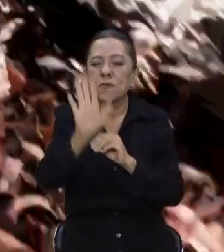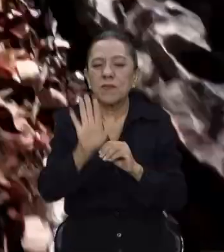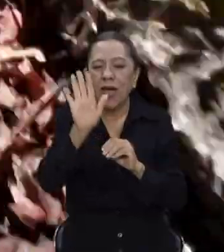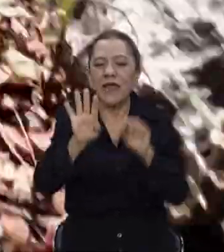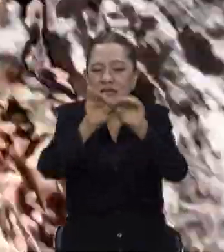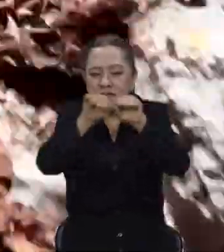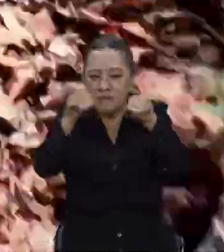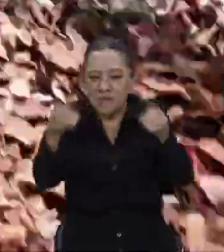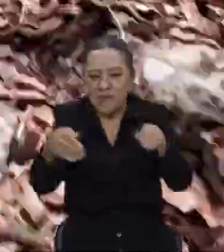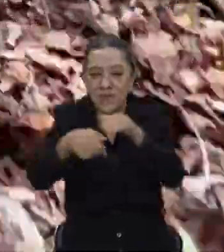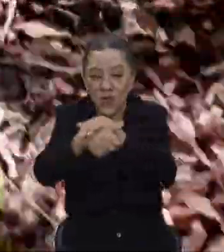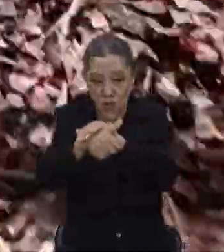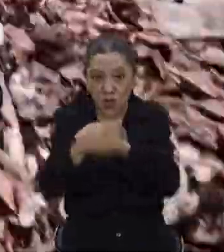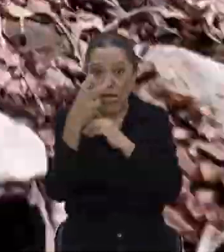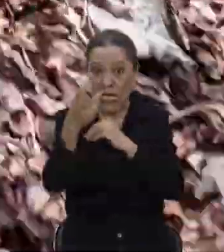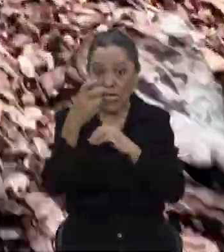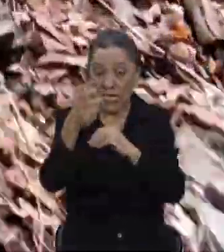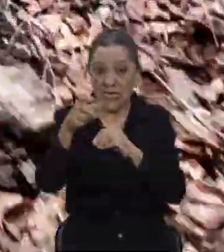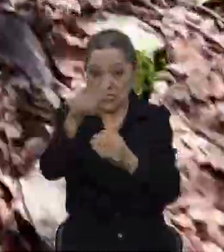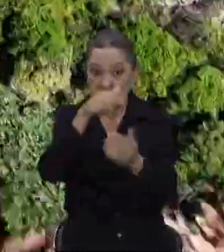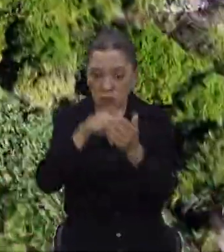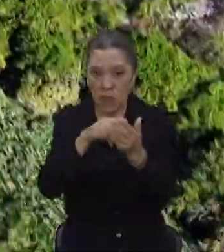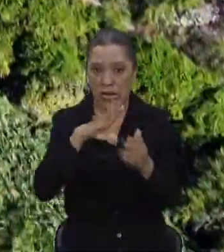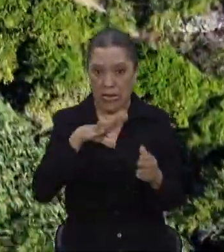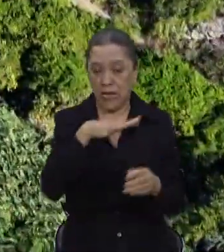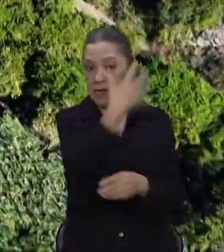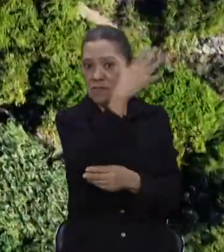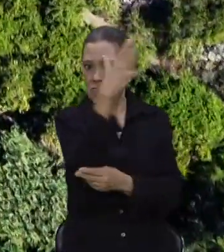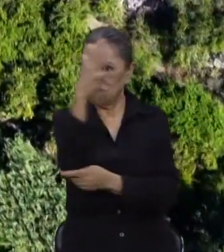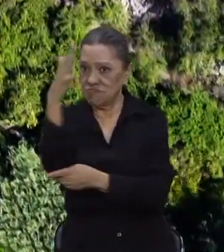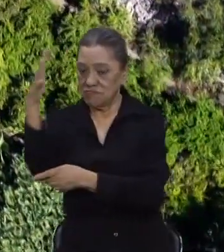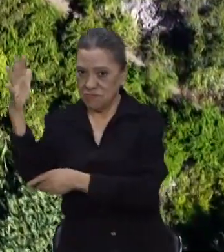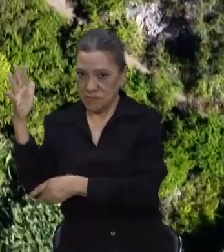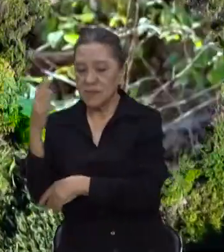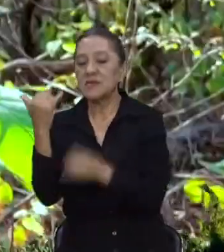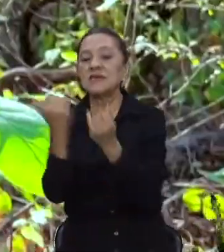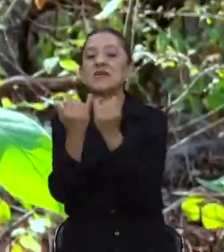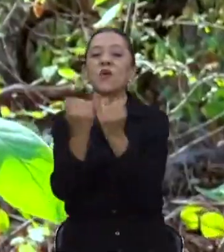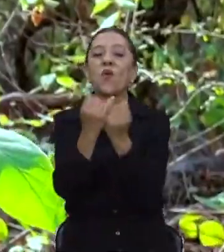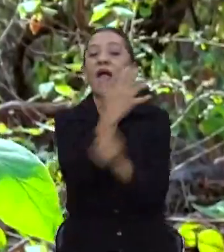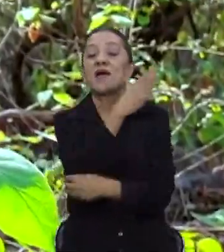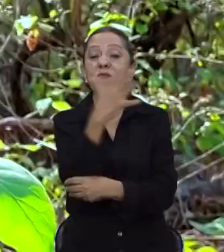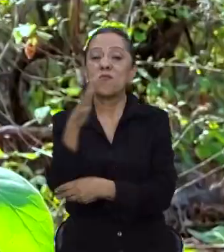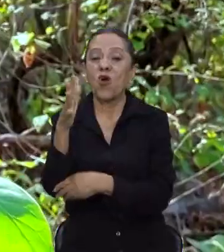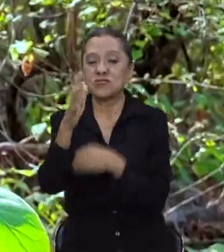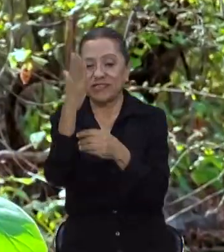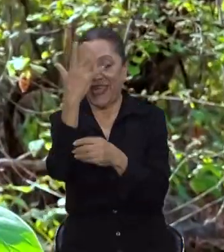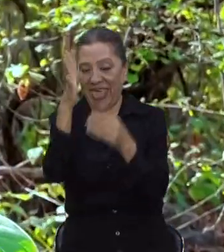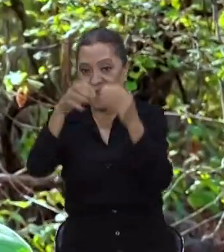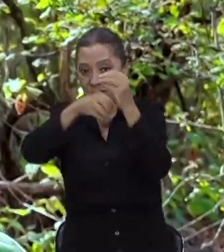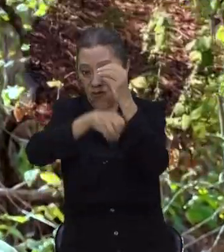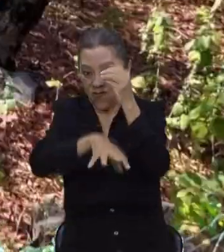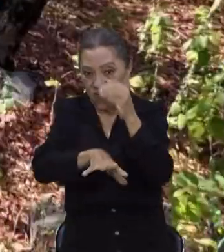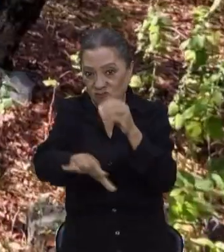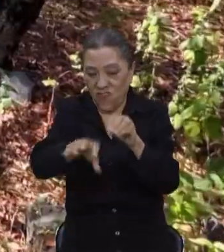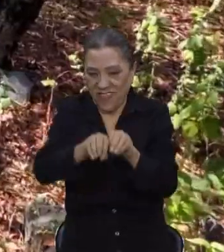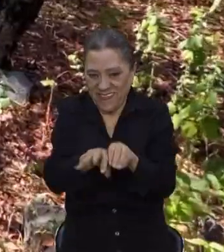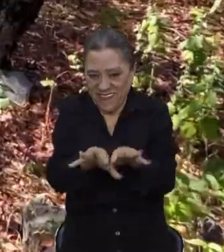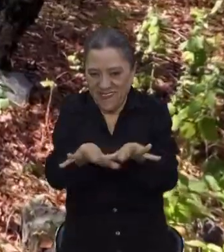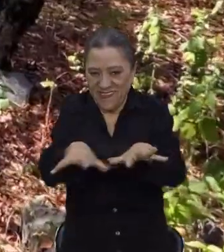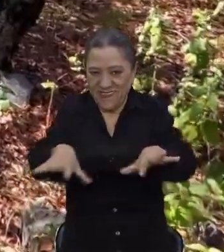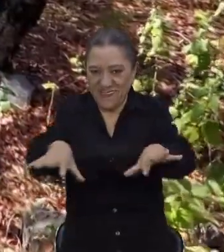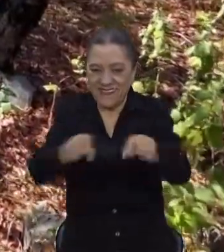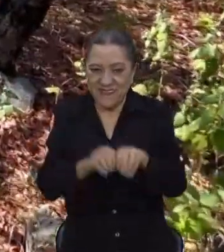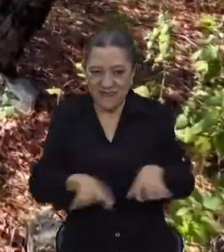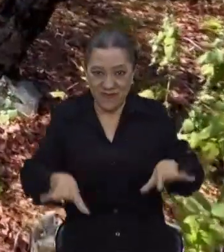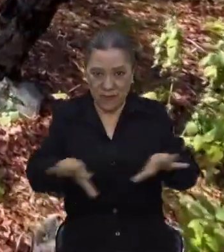uno de los últimos remanentes de selva paja caducifolia y bosque de galería en Morelos, declarado área natural protegida el 5